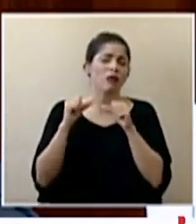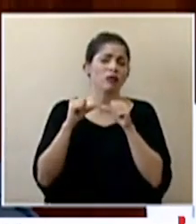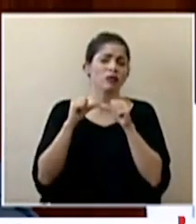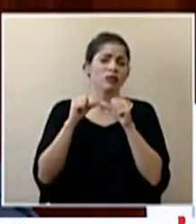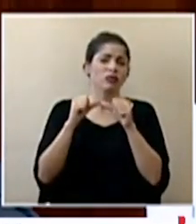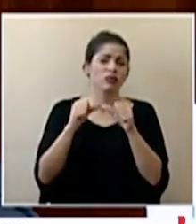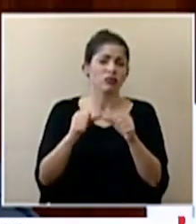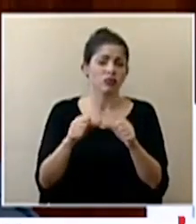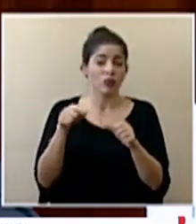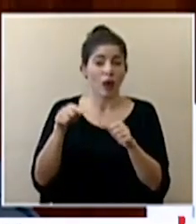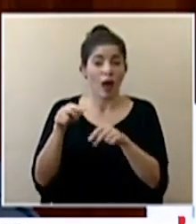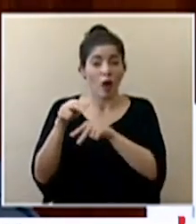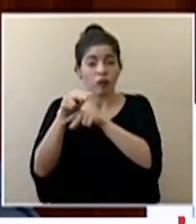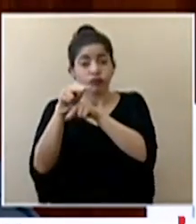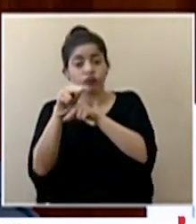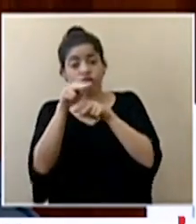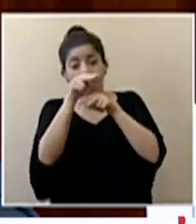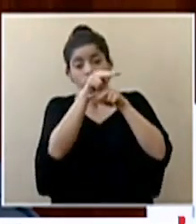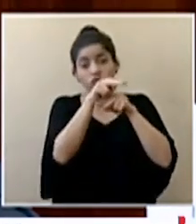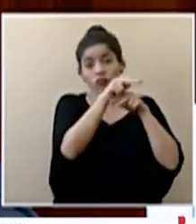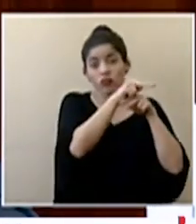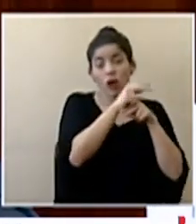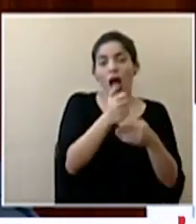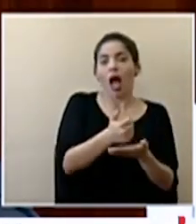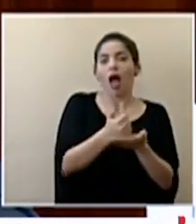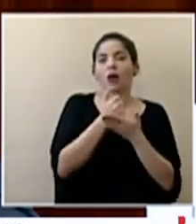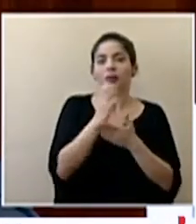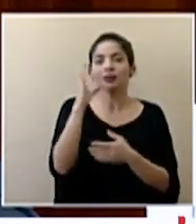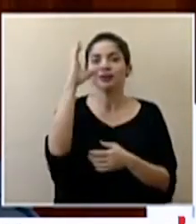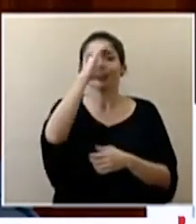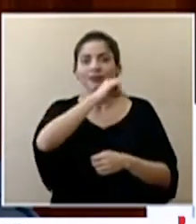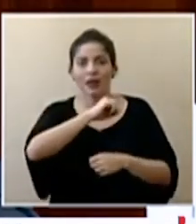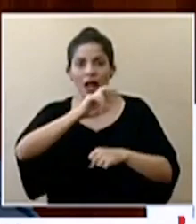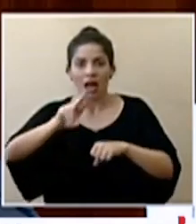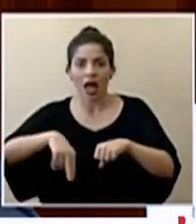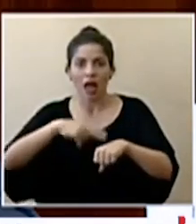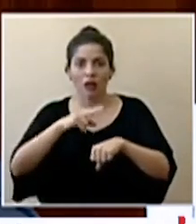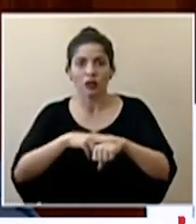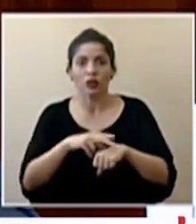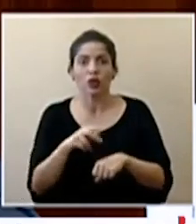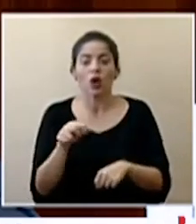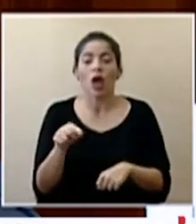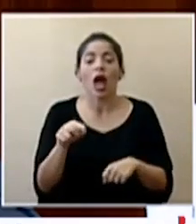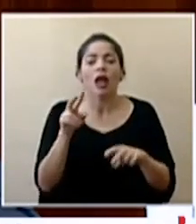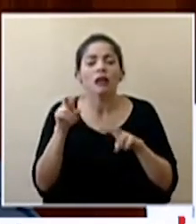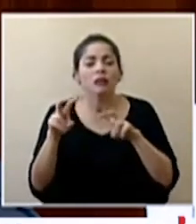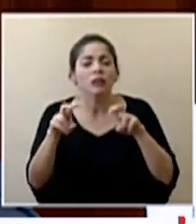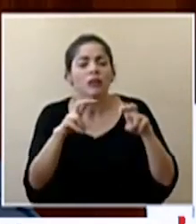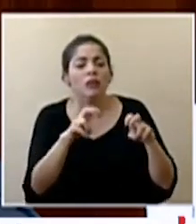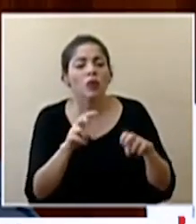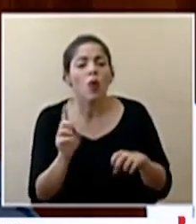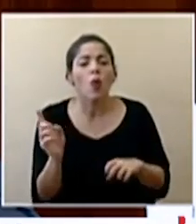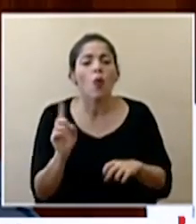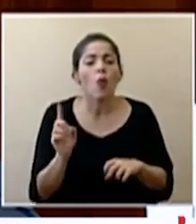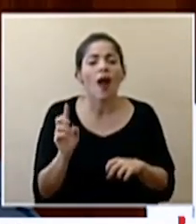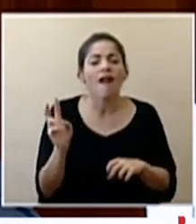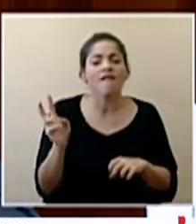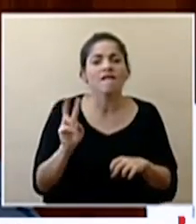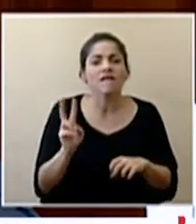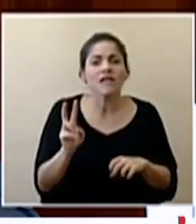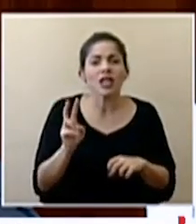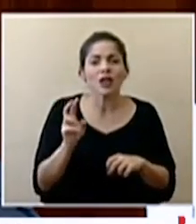nos ha permitido darnos cuenta a nivel nacional cuáles son los virus que provocan enfermedades